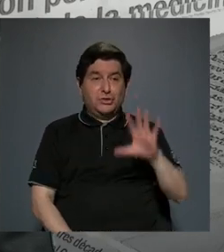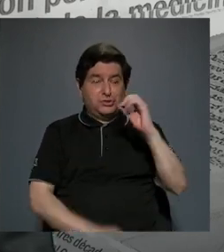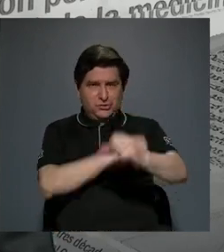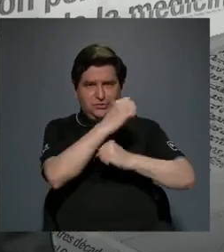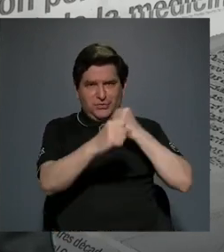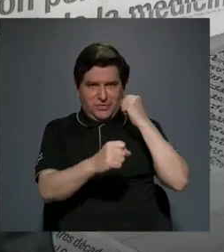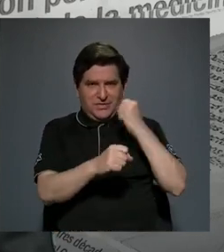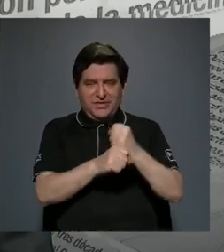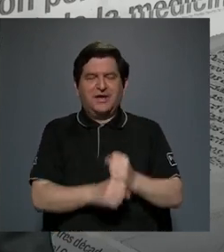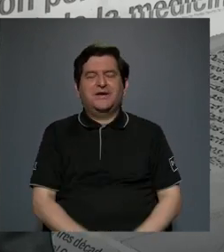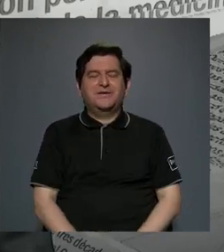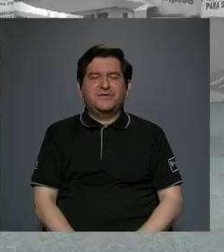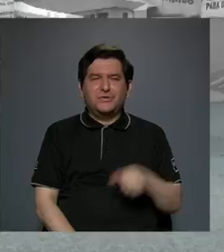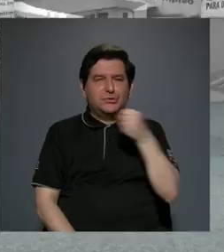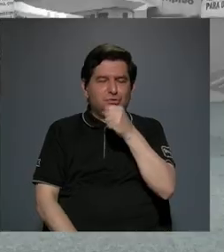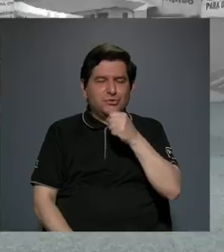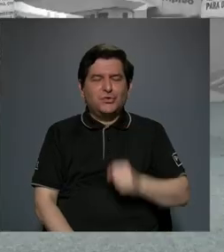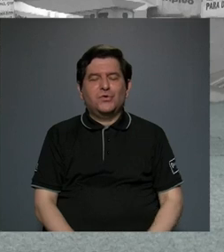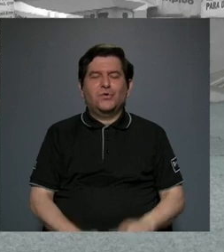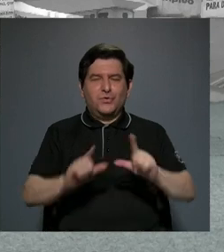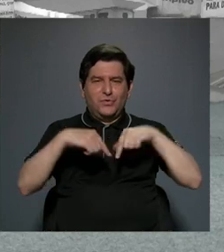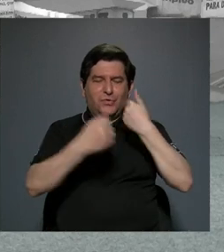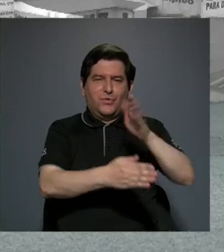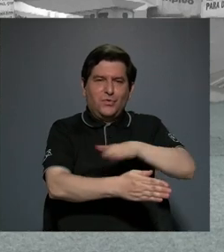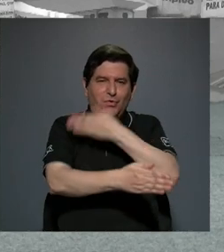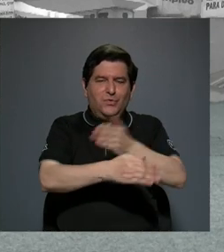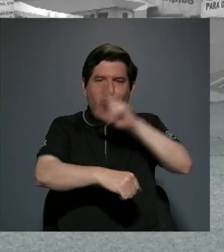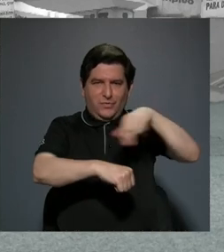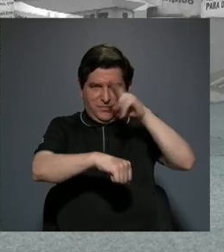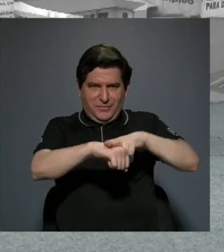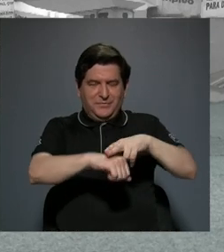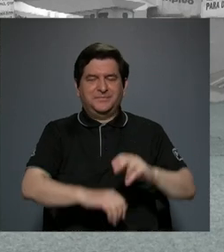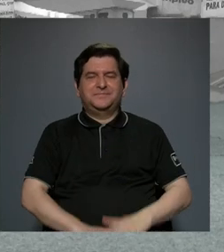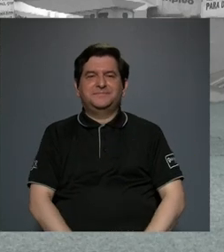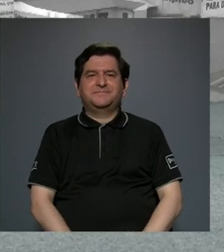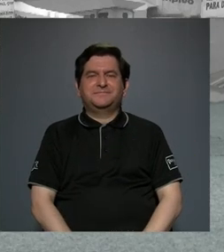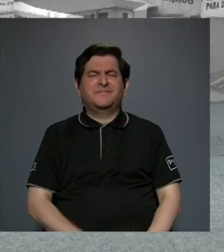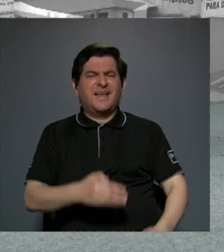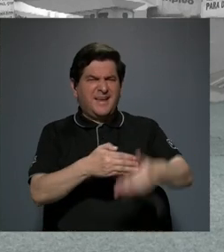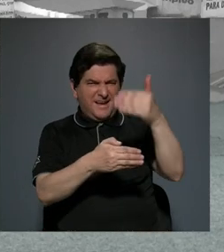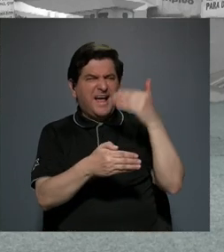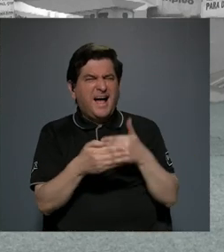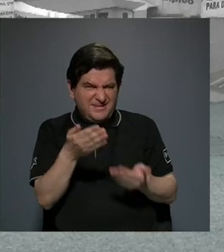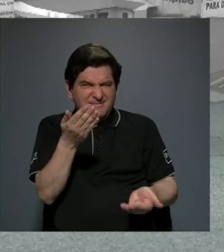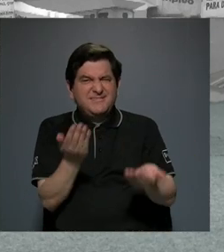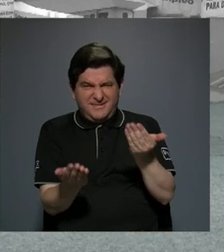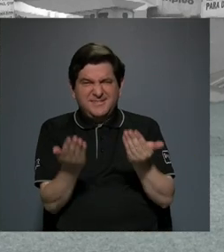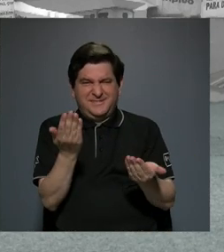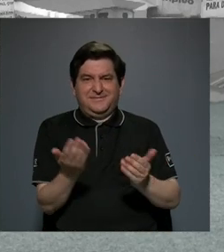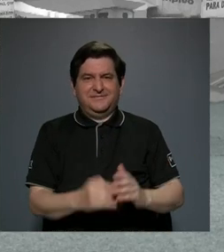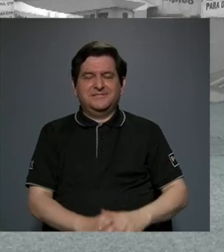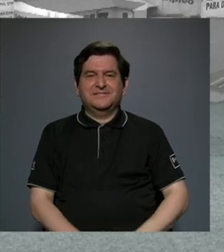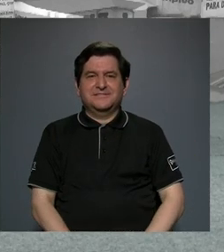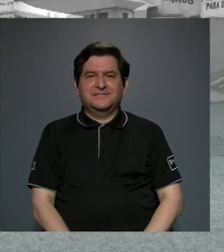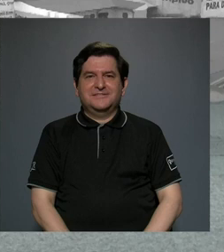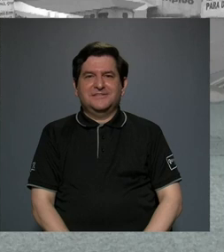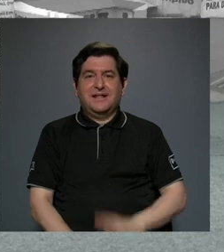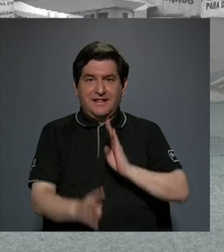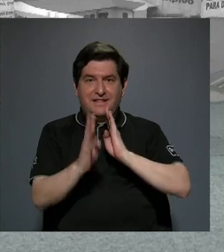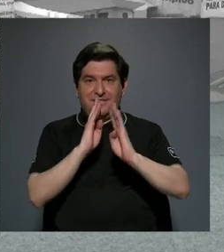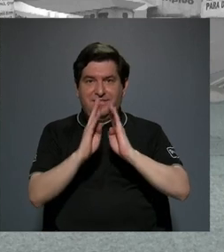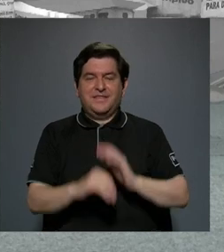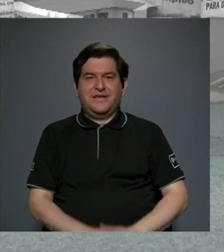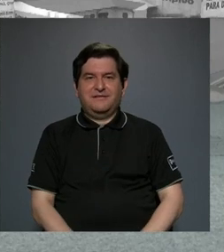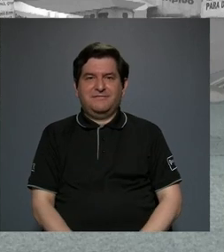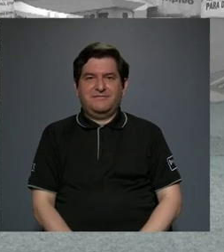del Coro Sinfónico Nacional. Mire, tal vez antes de hablar de